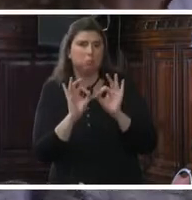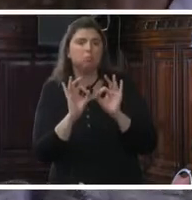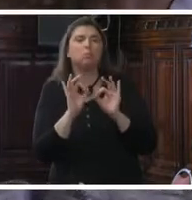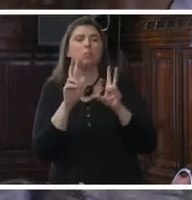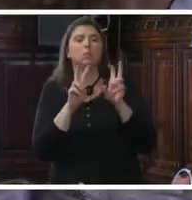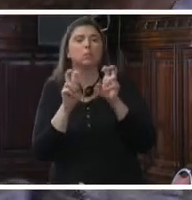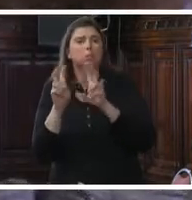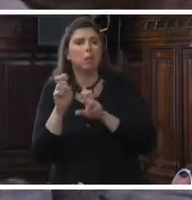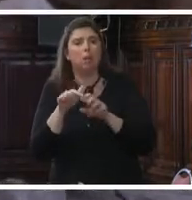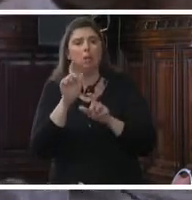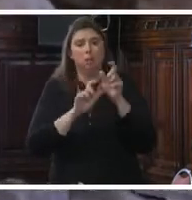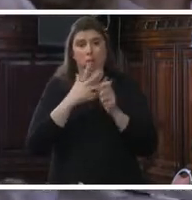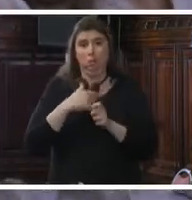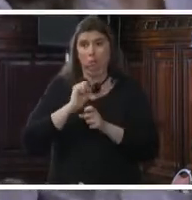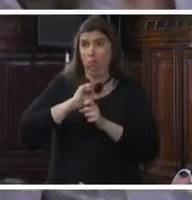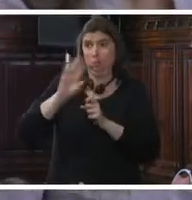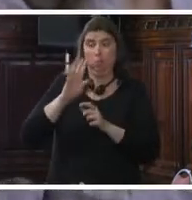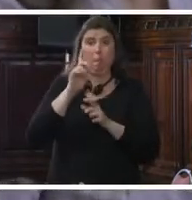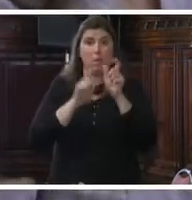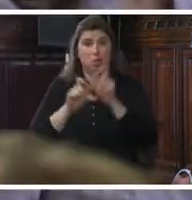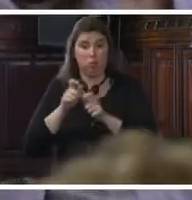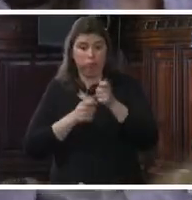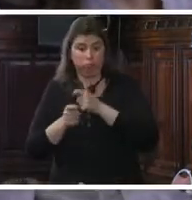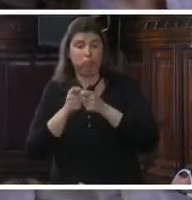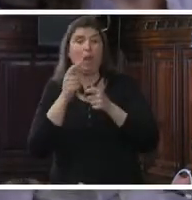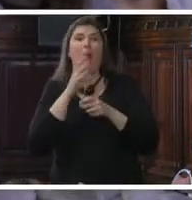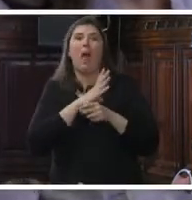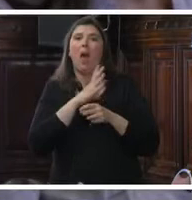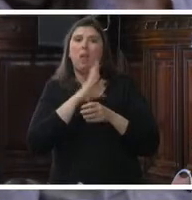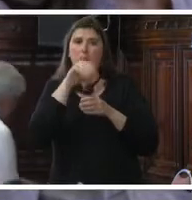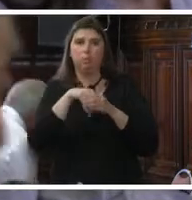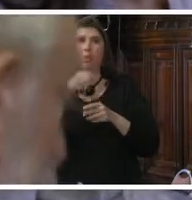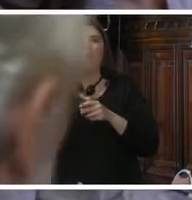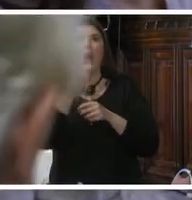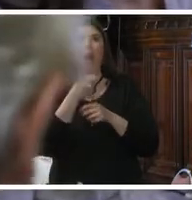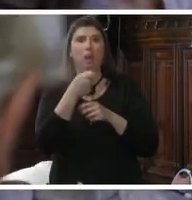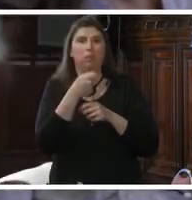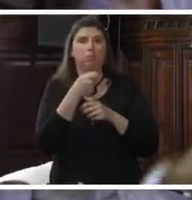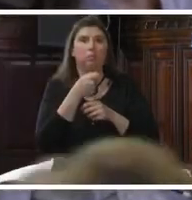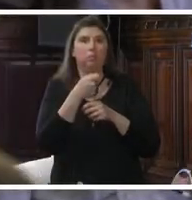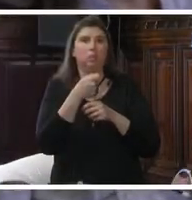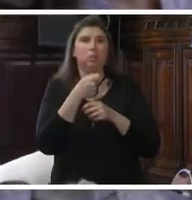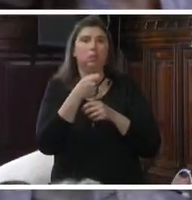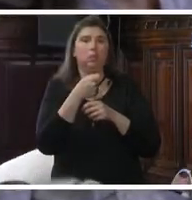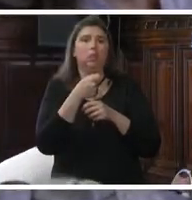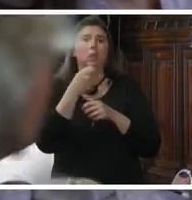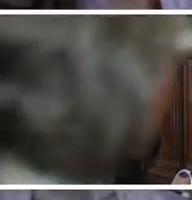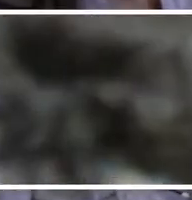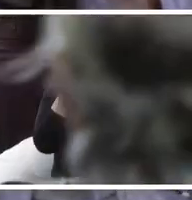la situación de la trata de personas en el continente que contenga A, referencia a la situación de la trata en la región. B,